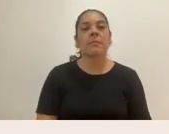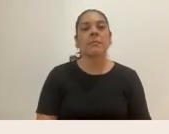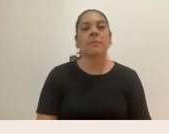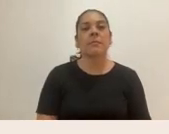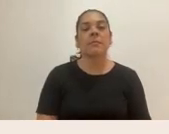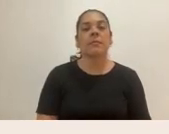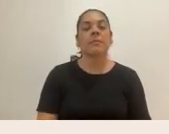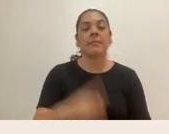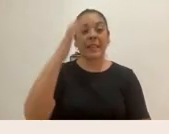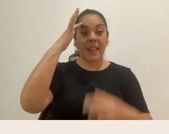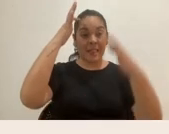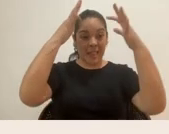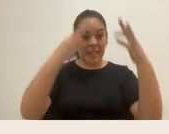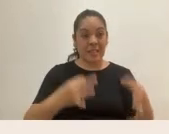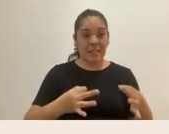Decisión